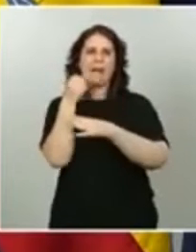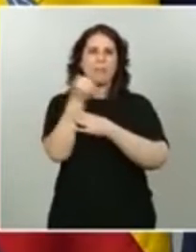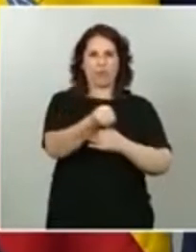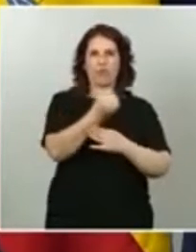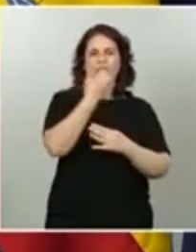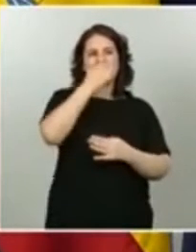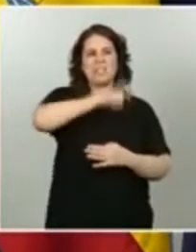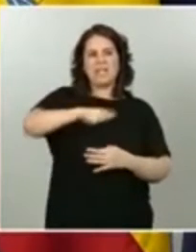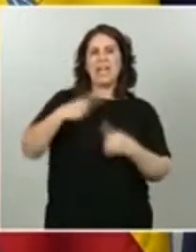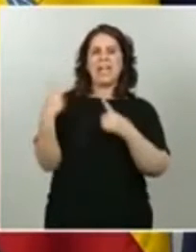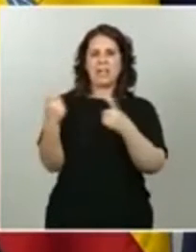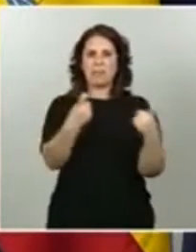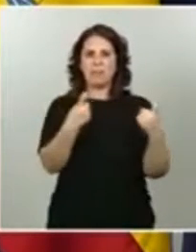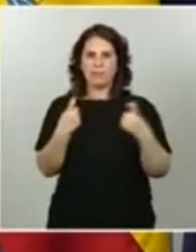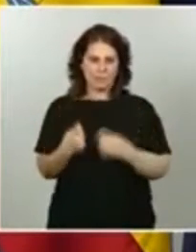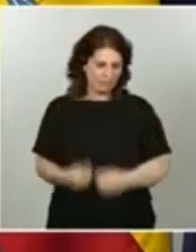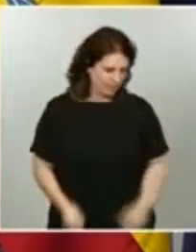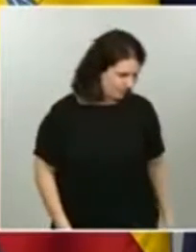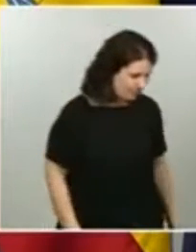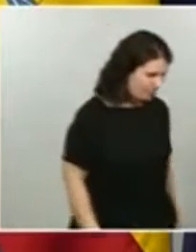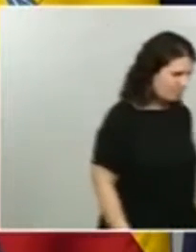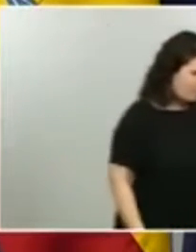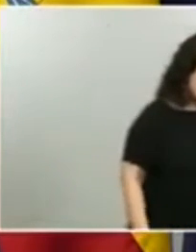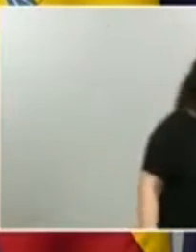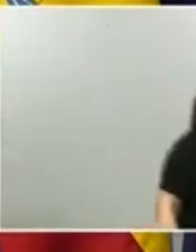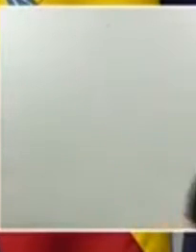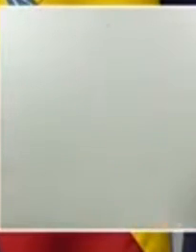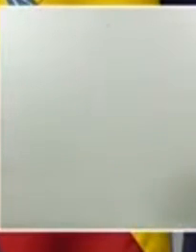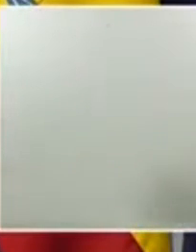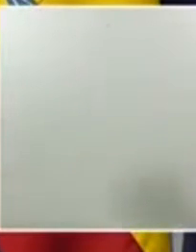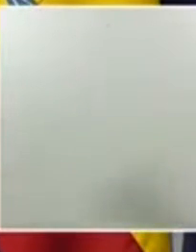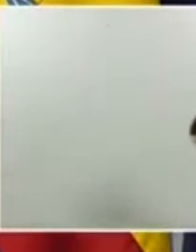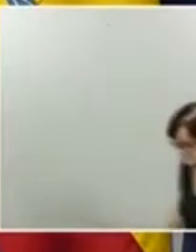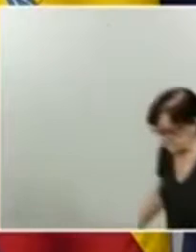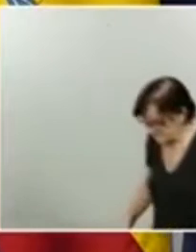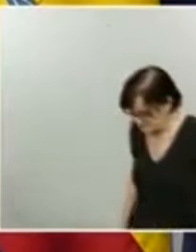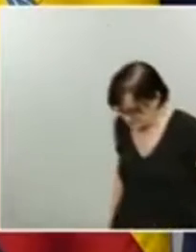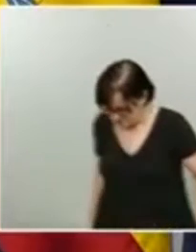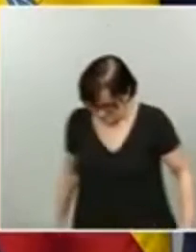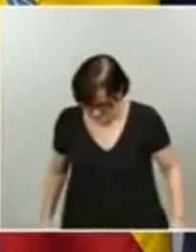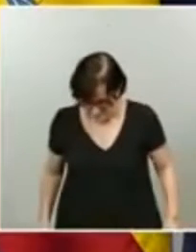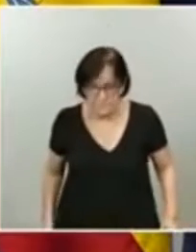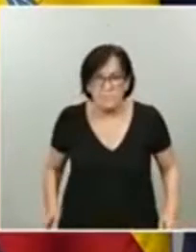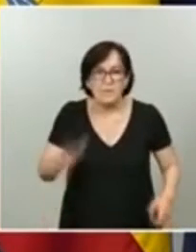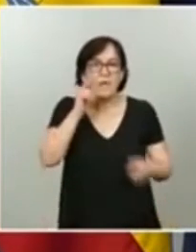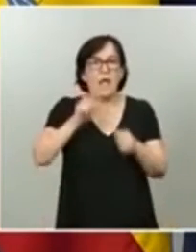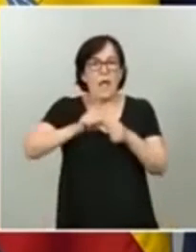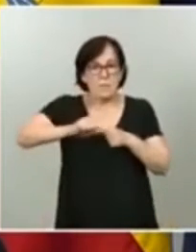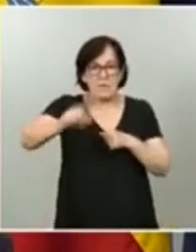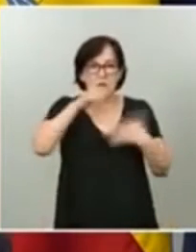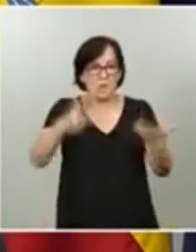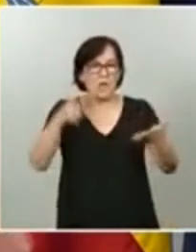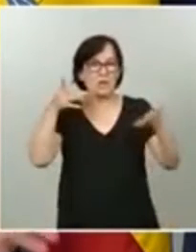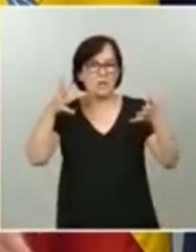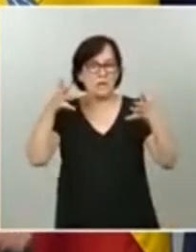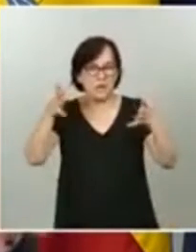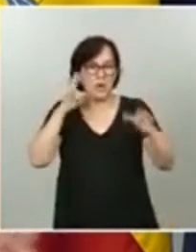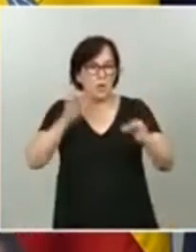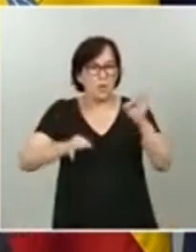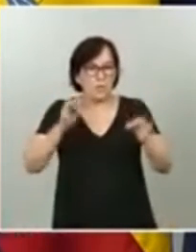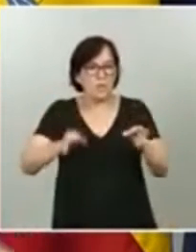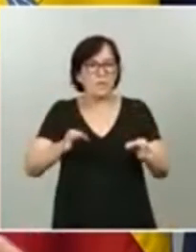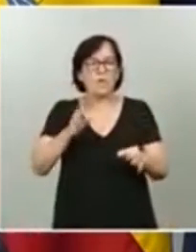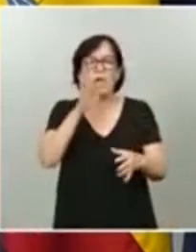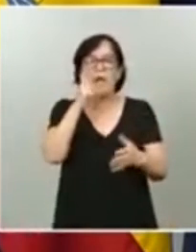compatriotas. A partir de ahí, muchas actuaciones, cuando son puntuales, una defensoría judicial, cuando no a través de